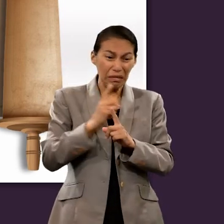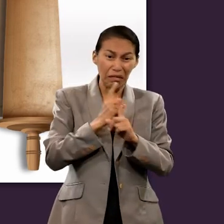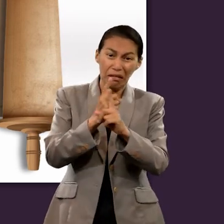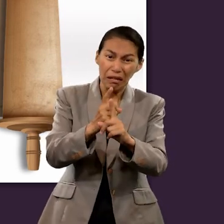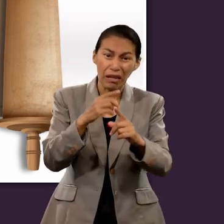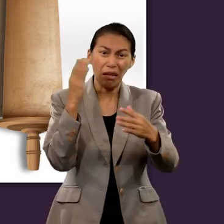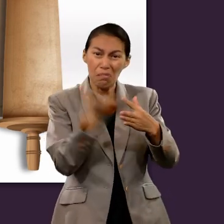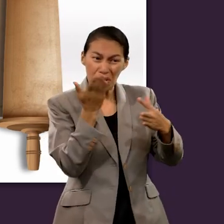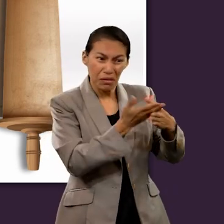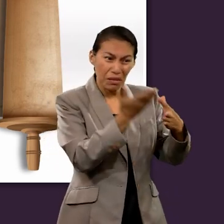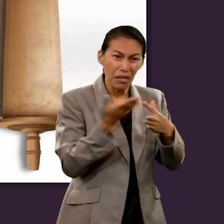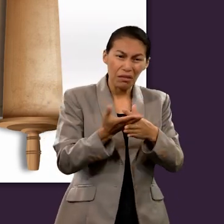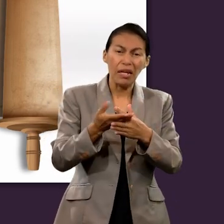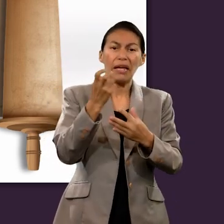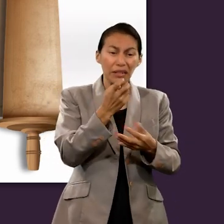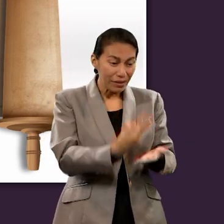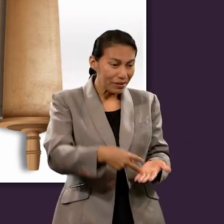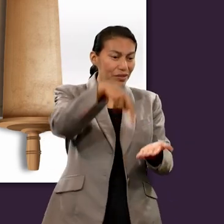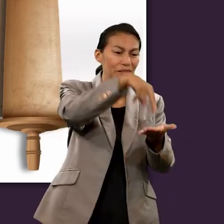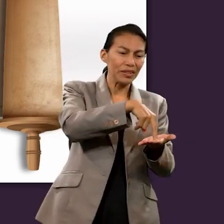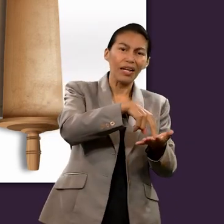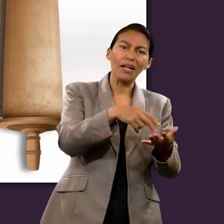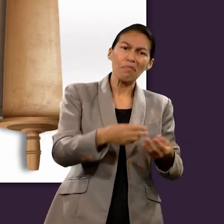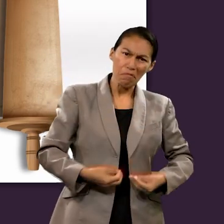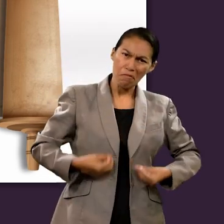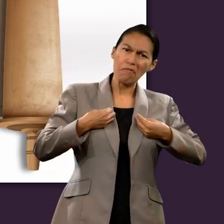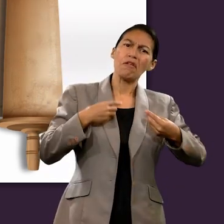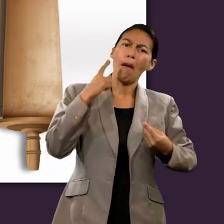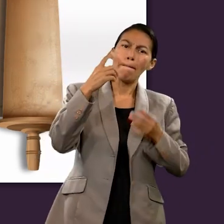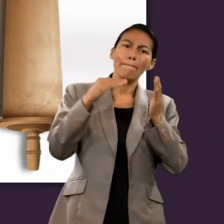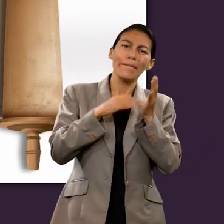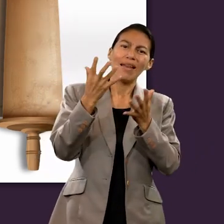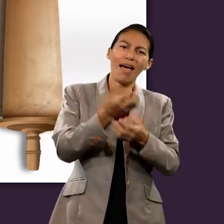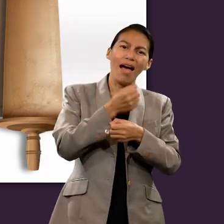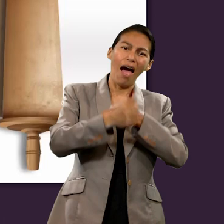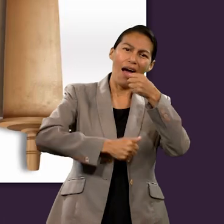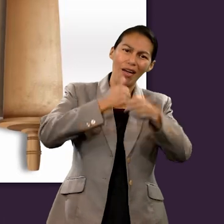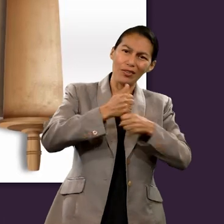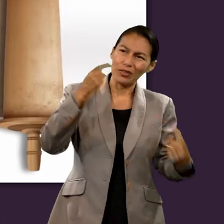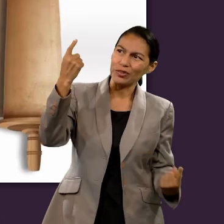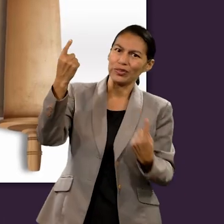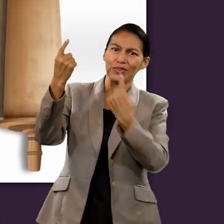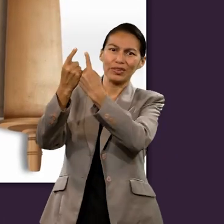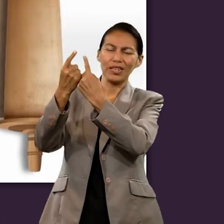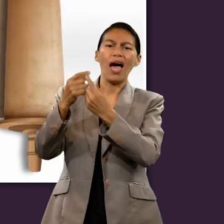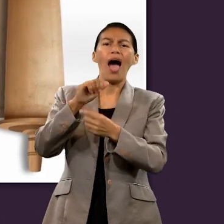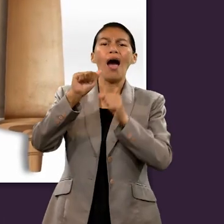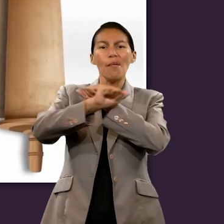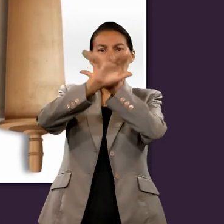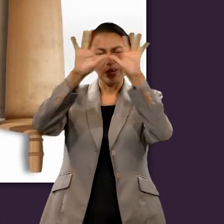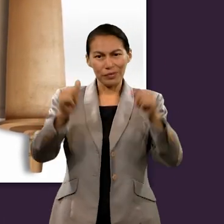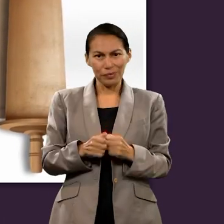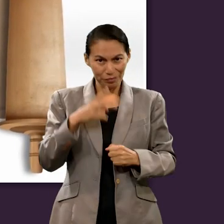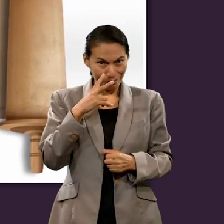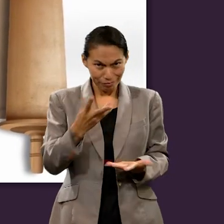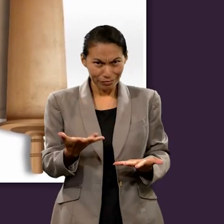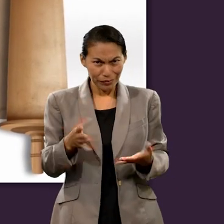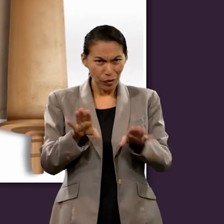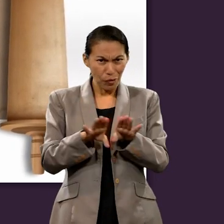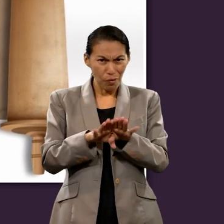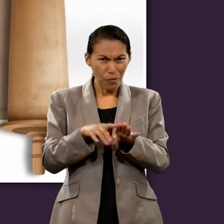del testimonio de Jesús. Volvieron a vivir y reinaron con Cristo mil años. Apocalipsis 24.